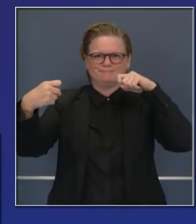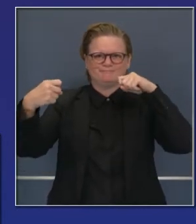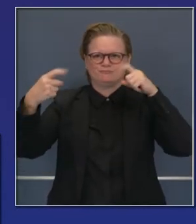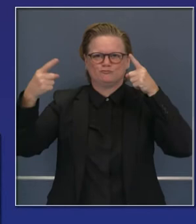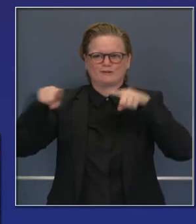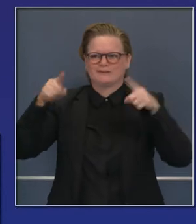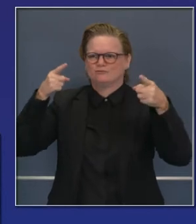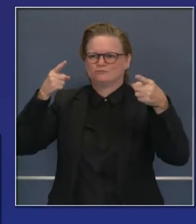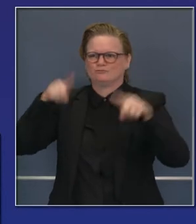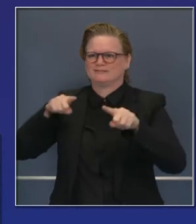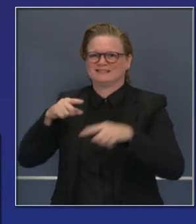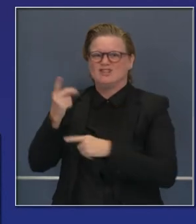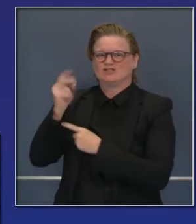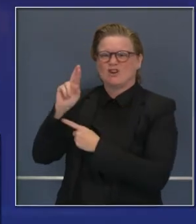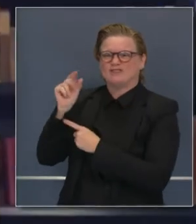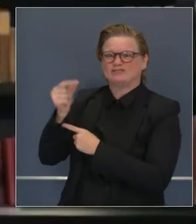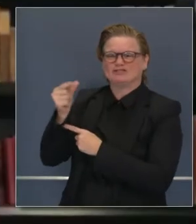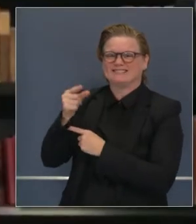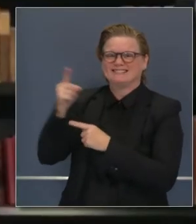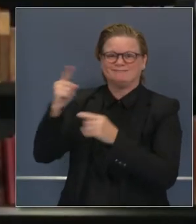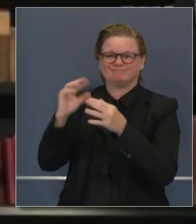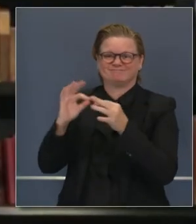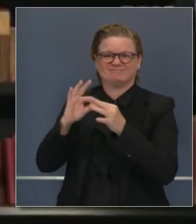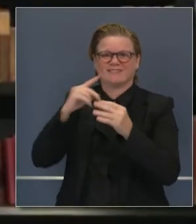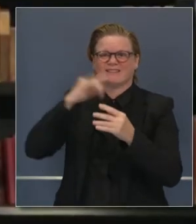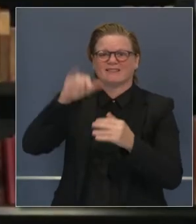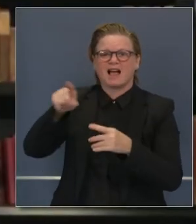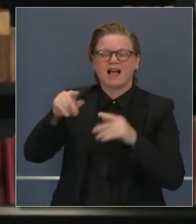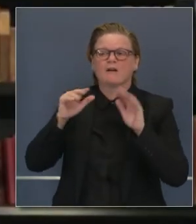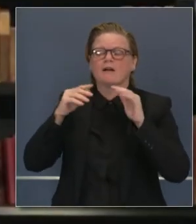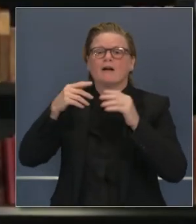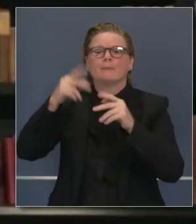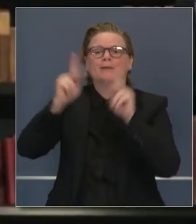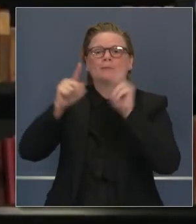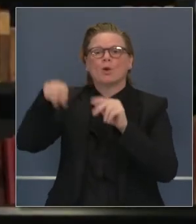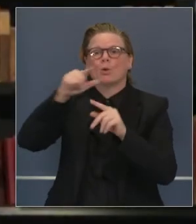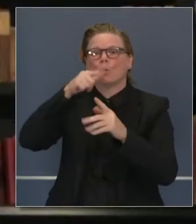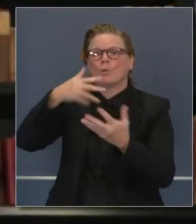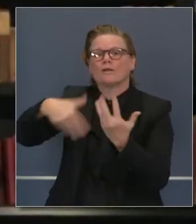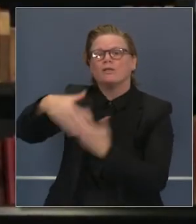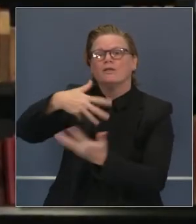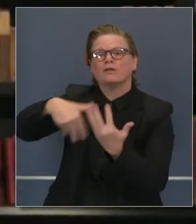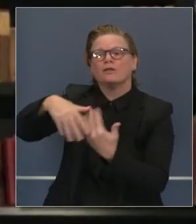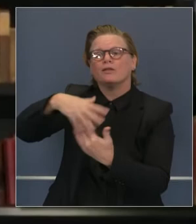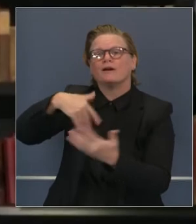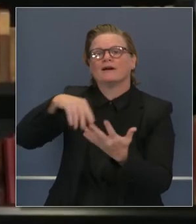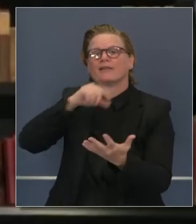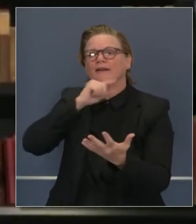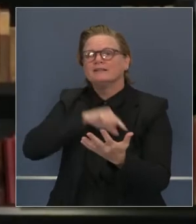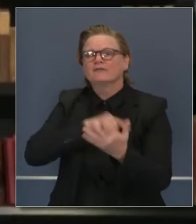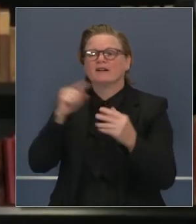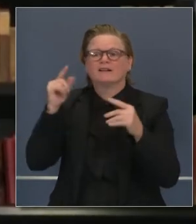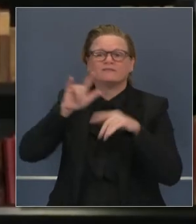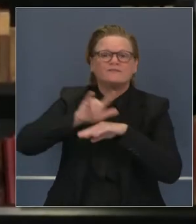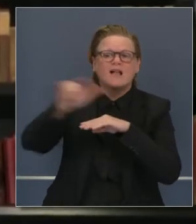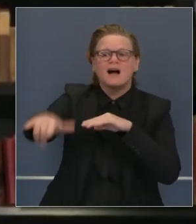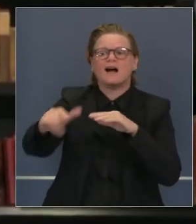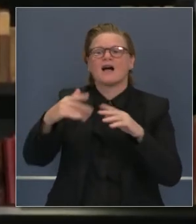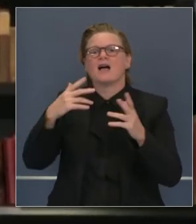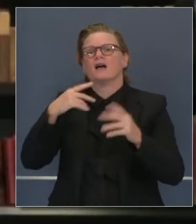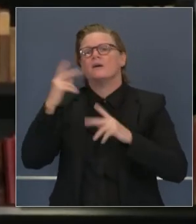Dr. Galley que hable de la fatiga más amplia que se ha visto en COVID-18.